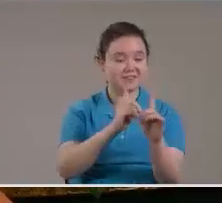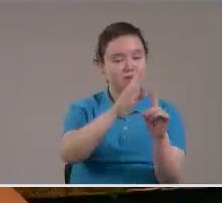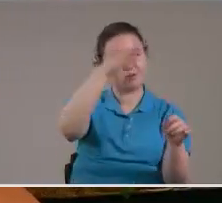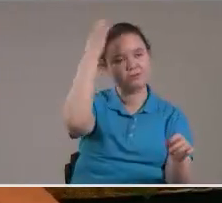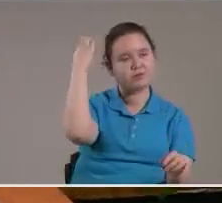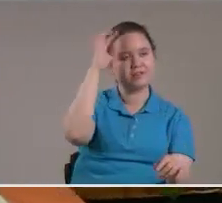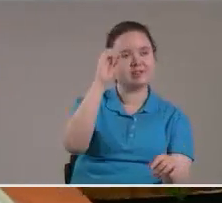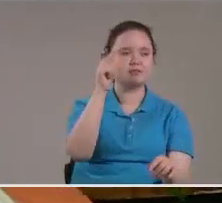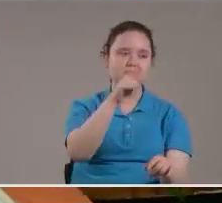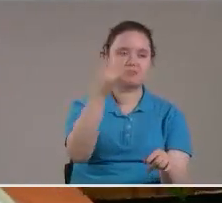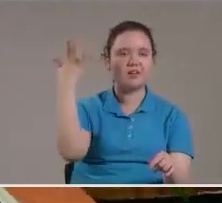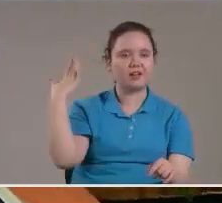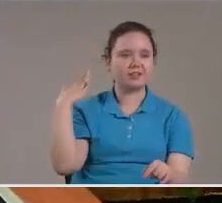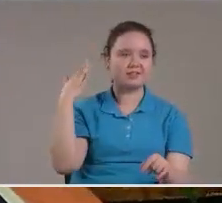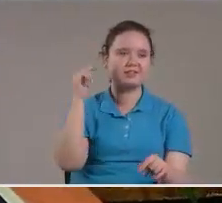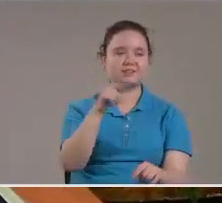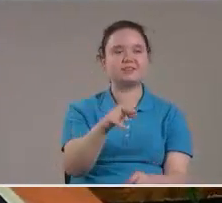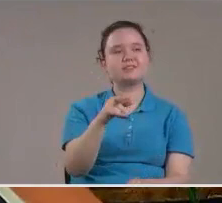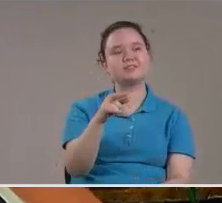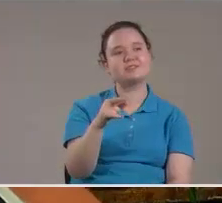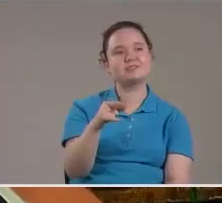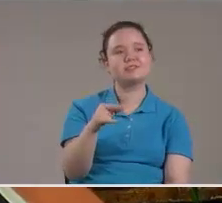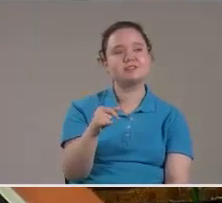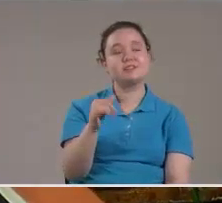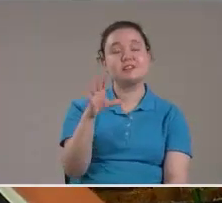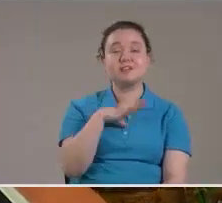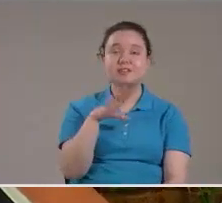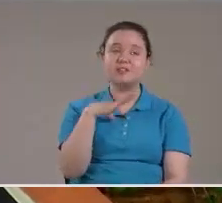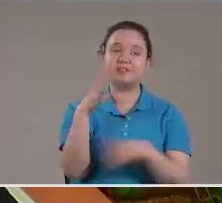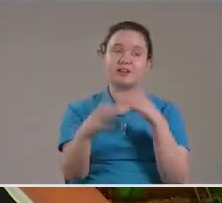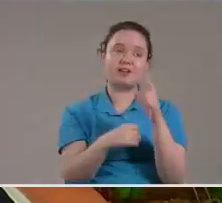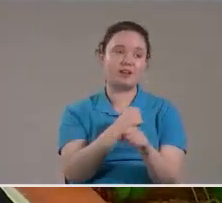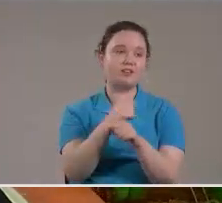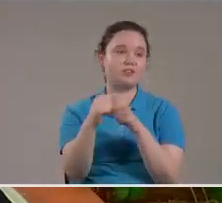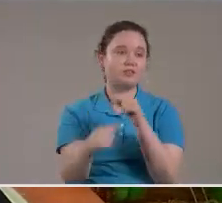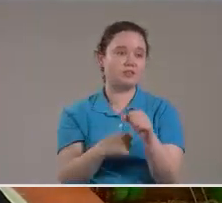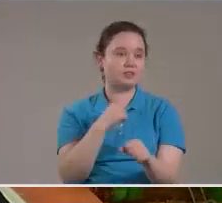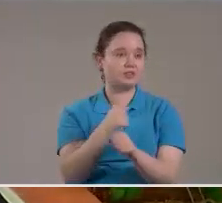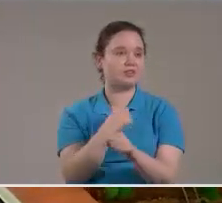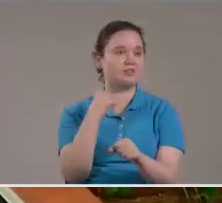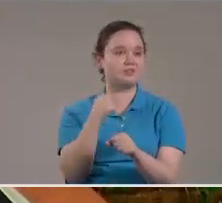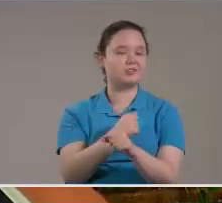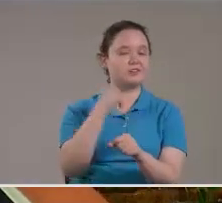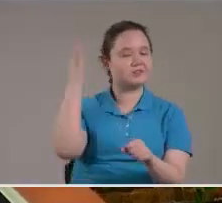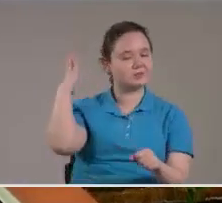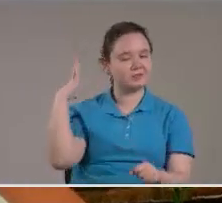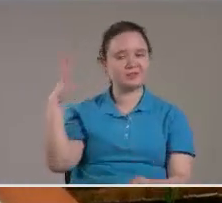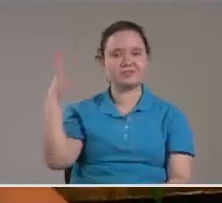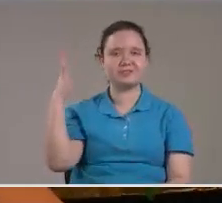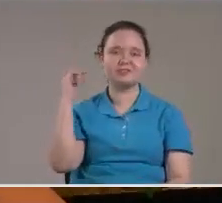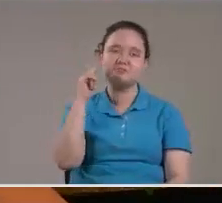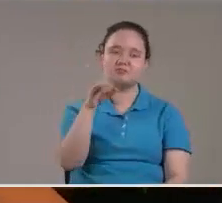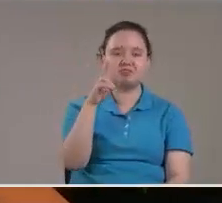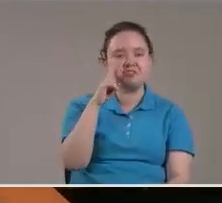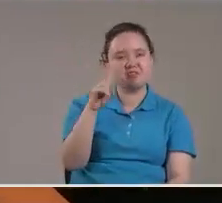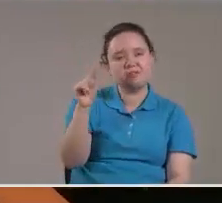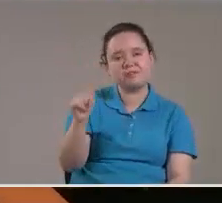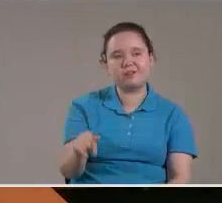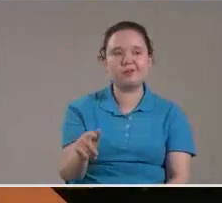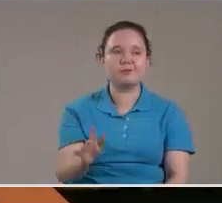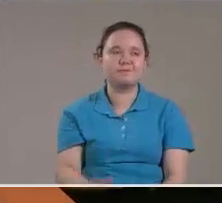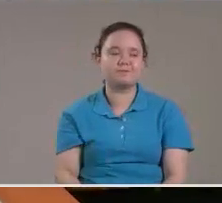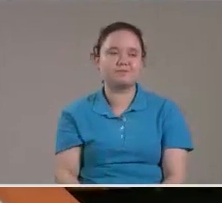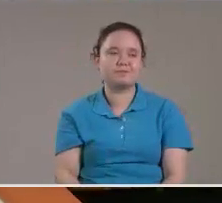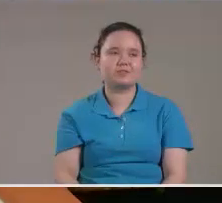Que fueron antes Que vosotros Así que este asunto Tiene años De años De años Y usted lo mira Ahora